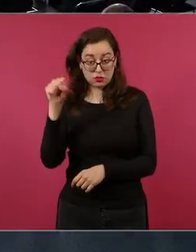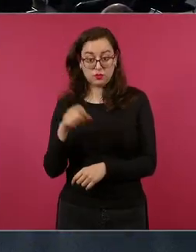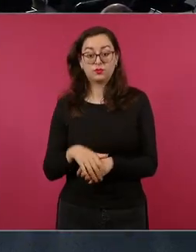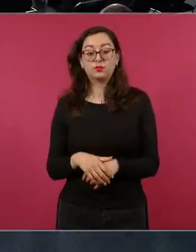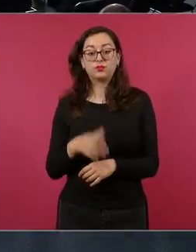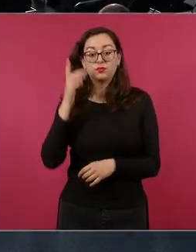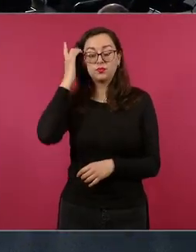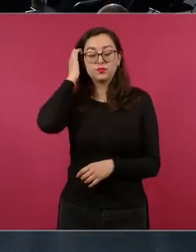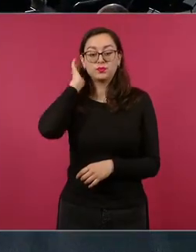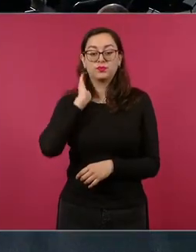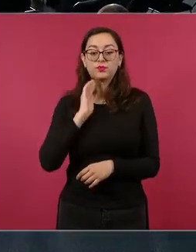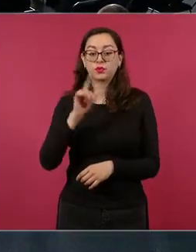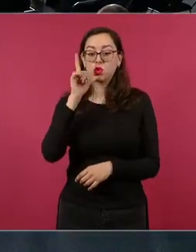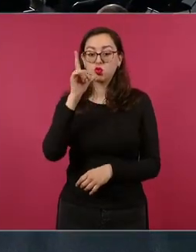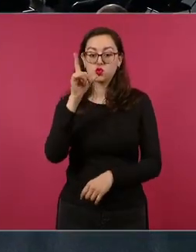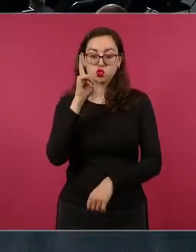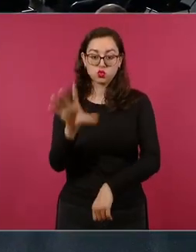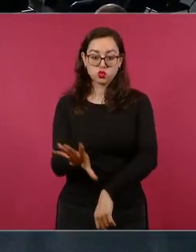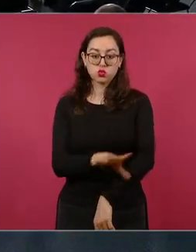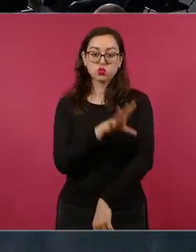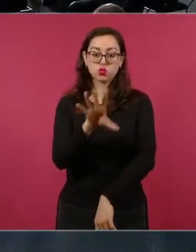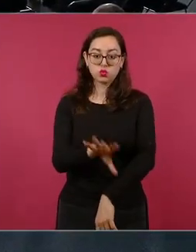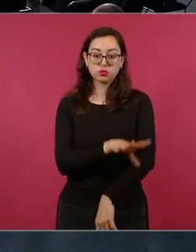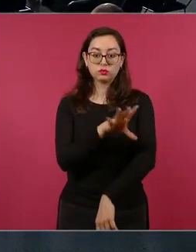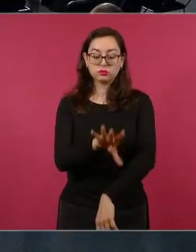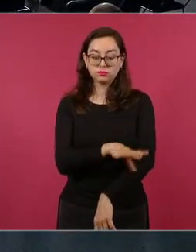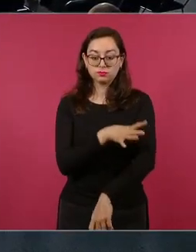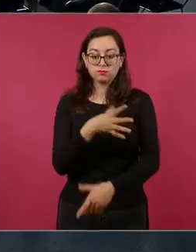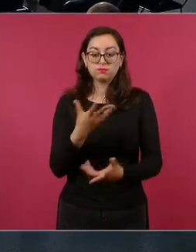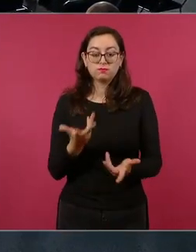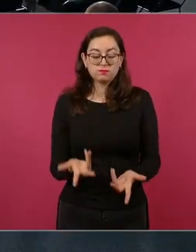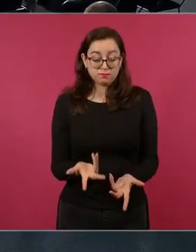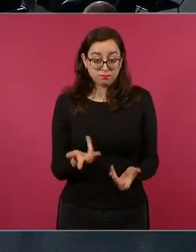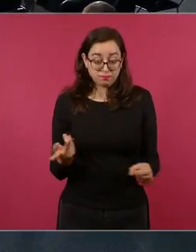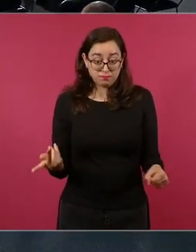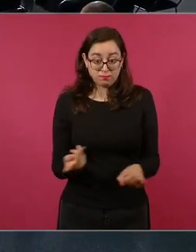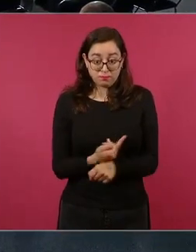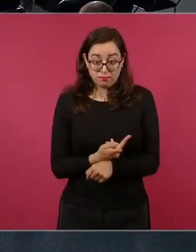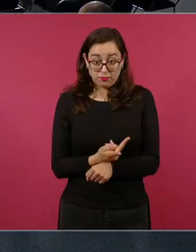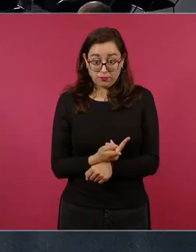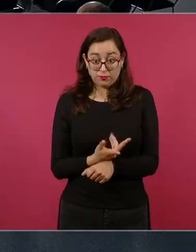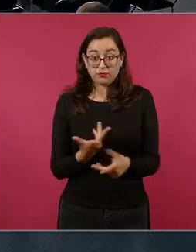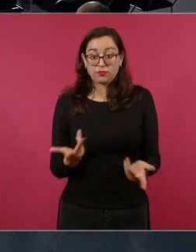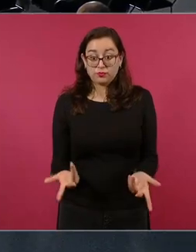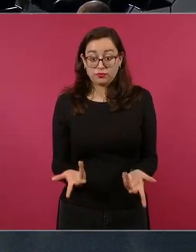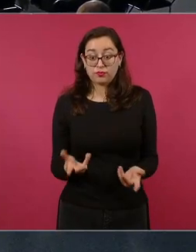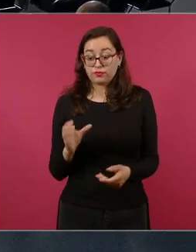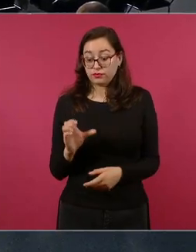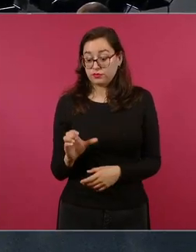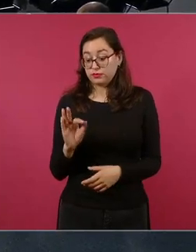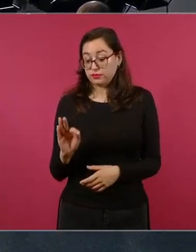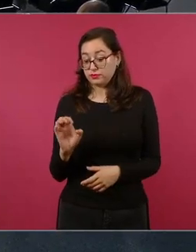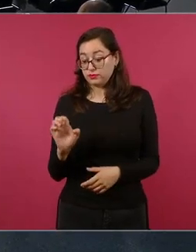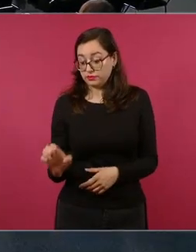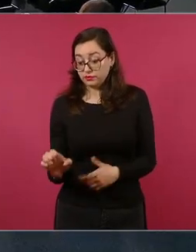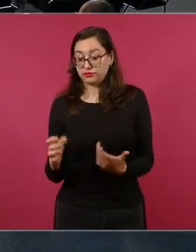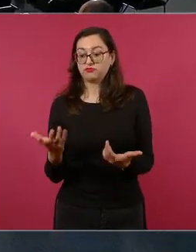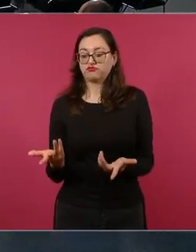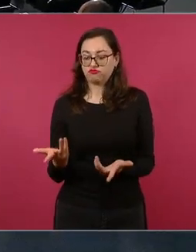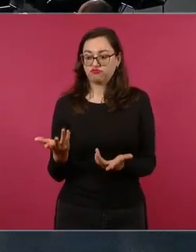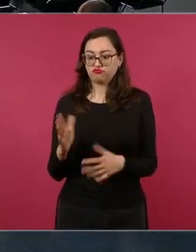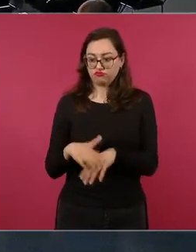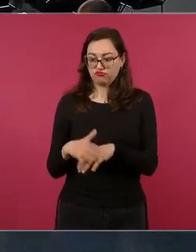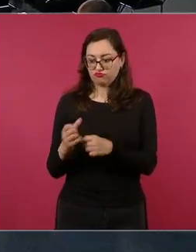obviamente con el reforzamiento de las empresas en este caso la eléctrica la Comisión Federal de Electricidad